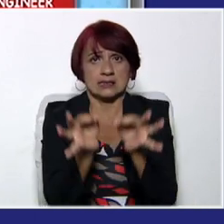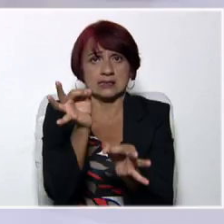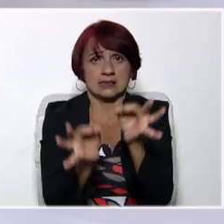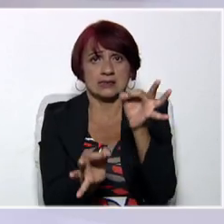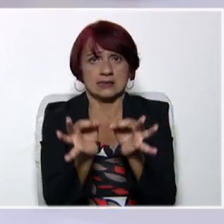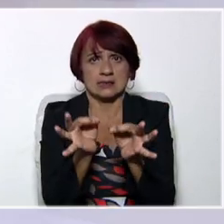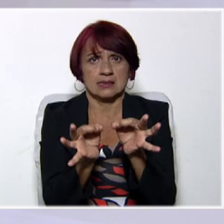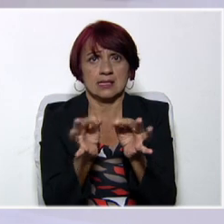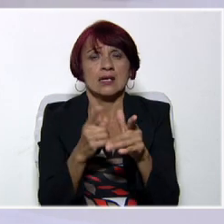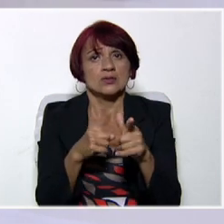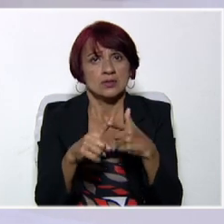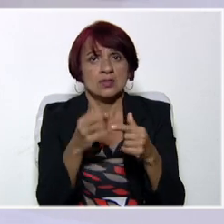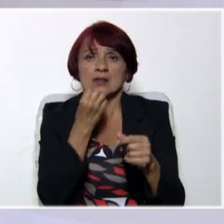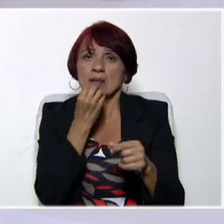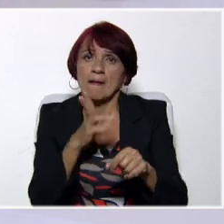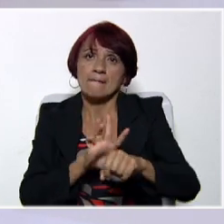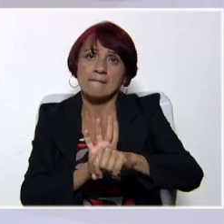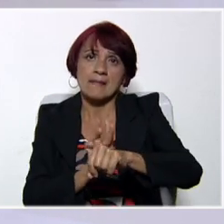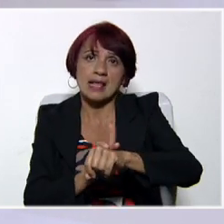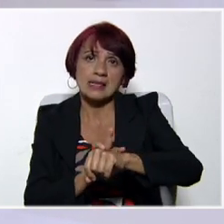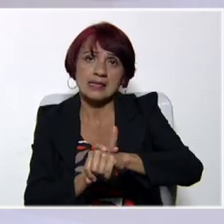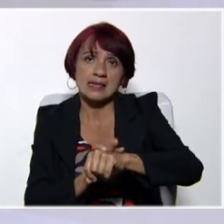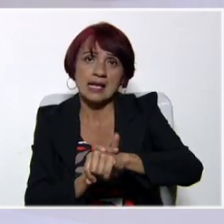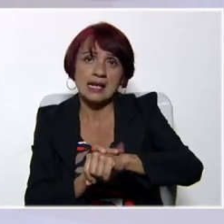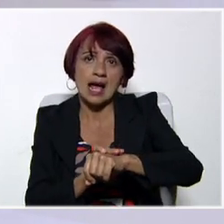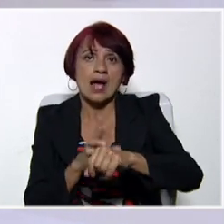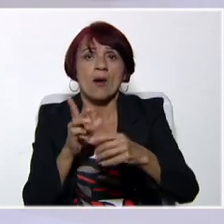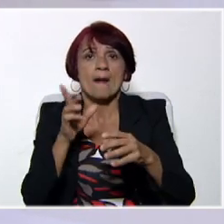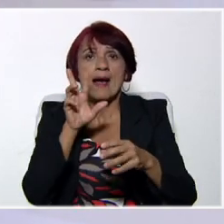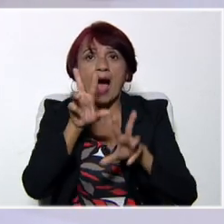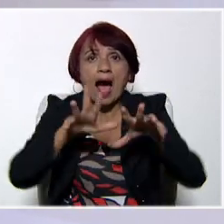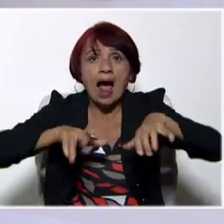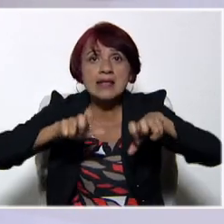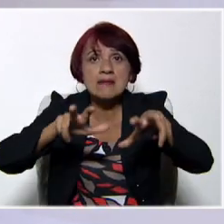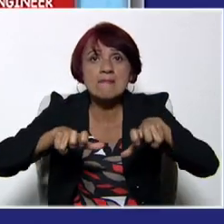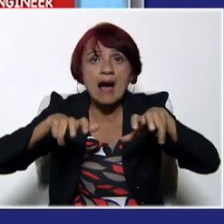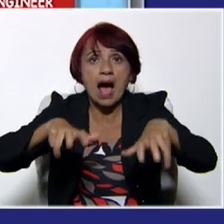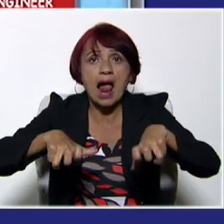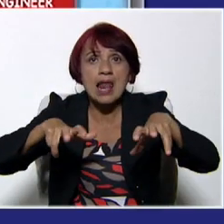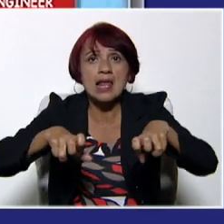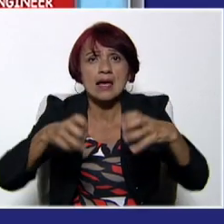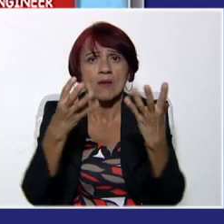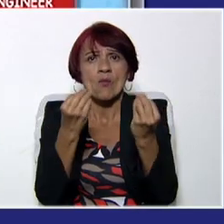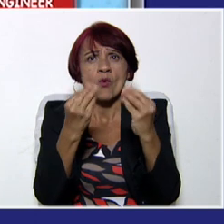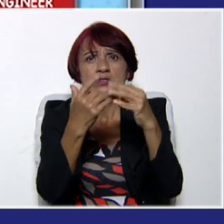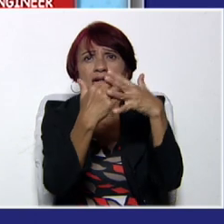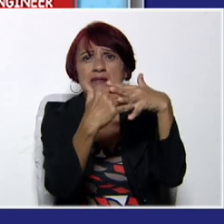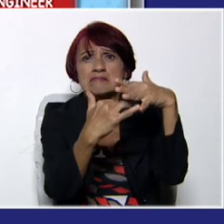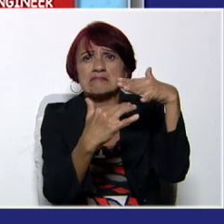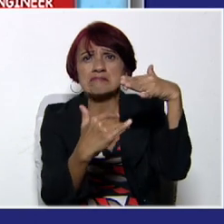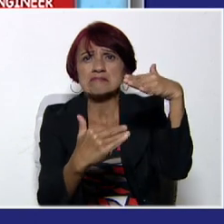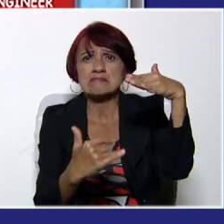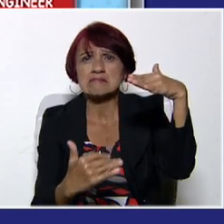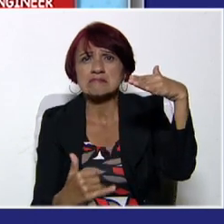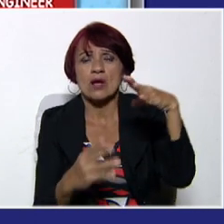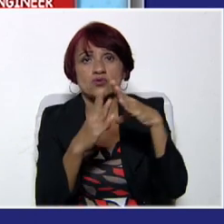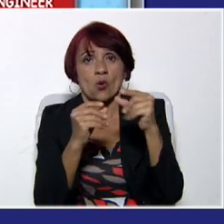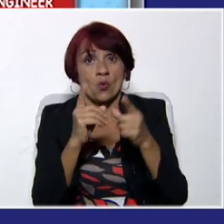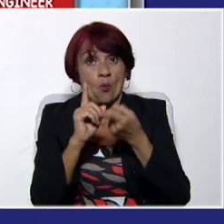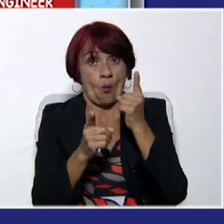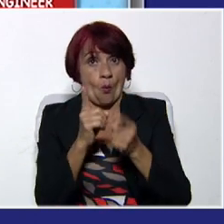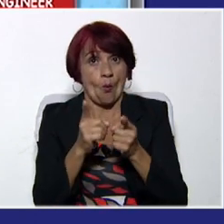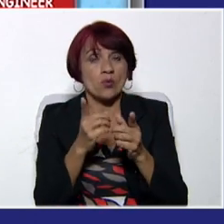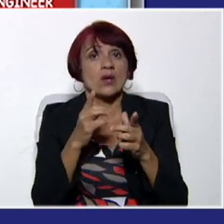a lo mejor veterinario, vet, vet, veterinario. Tenemos muchísimas. Les voy a mostrar dos láminas que tienen algunas,